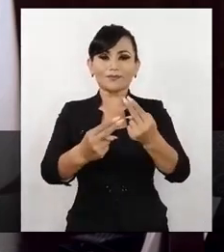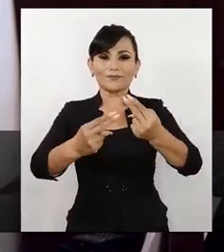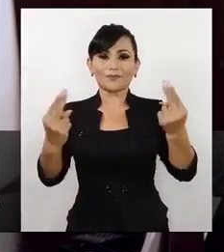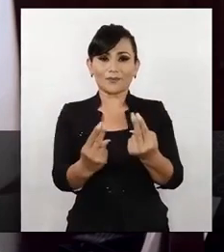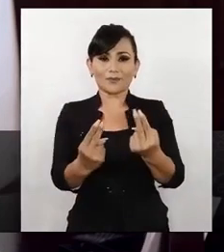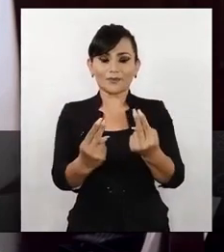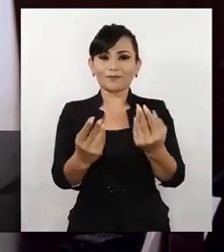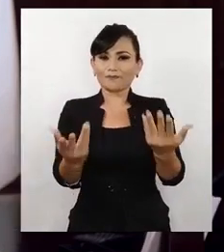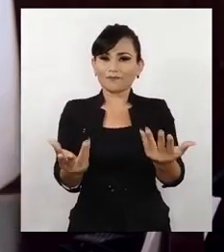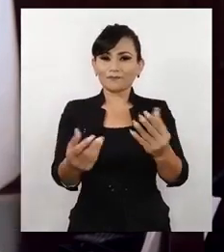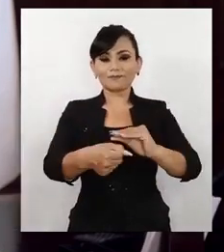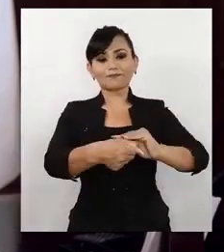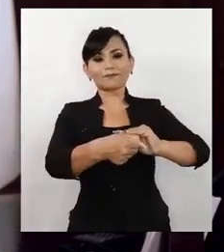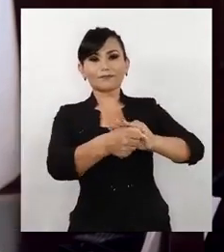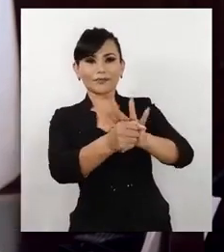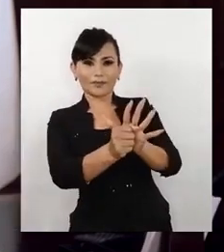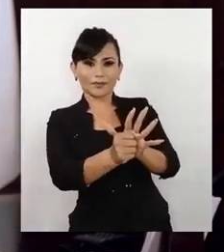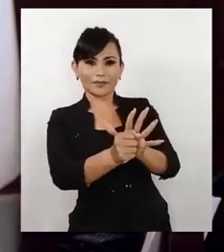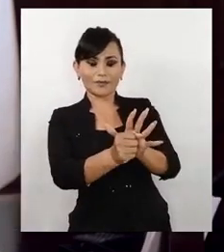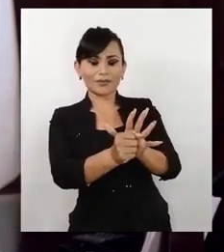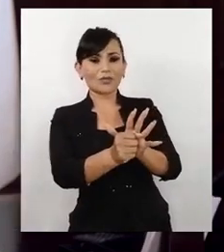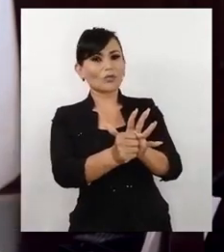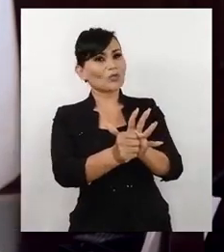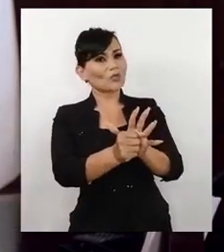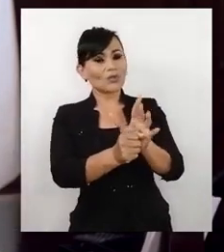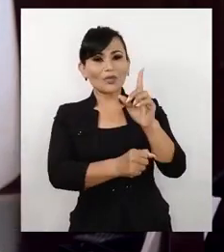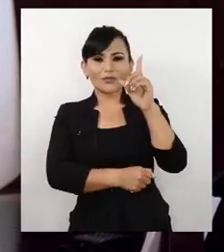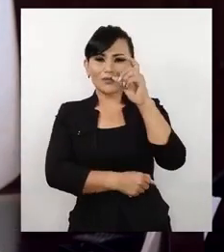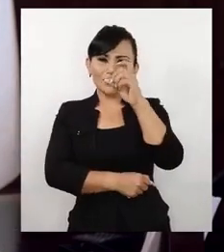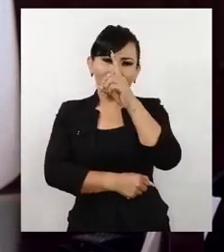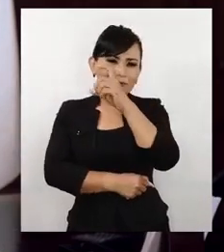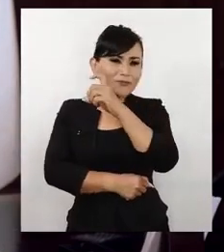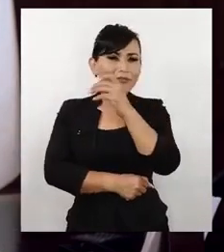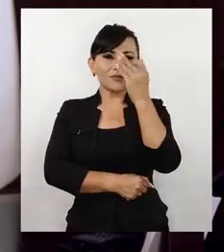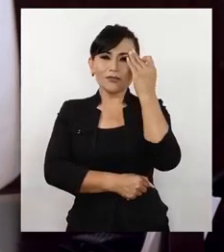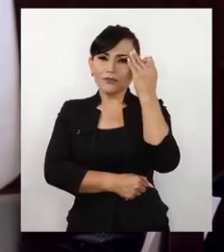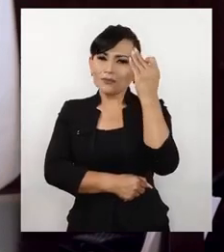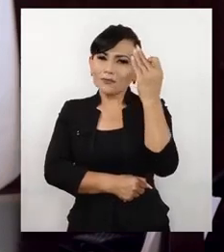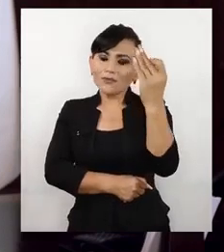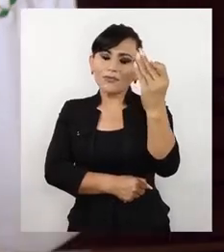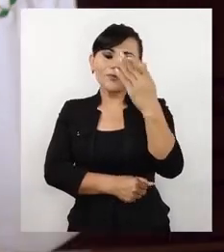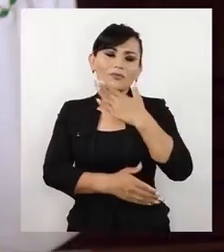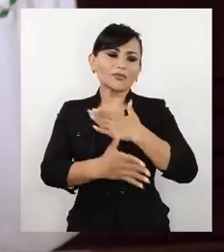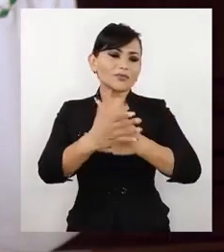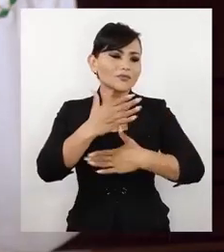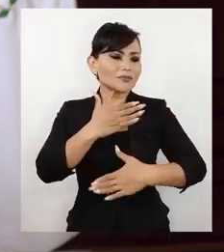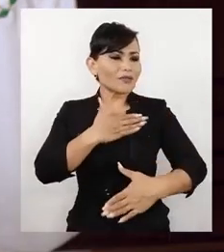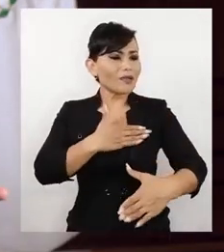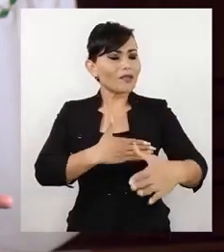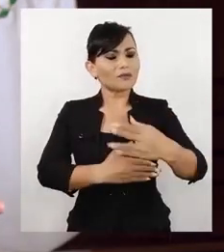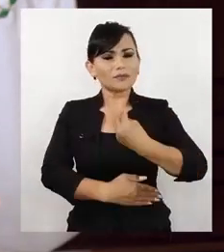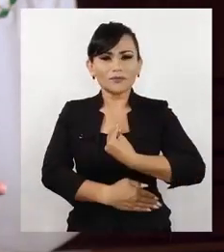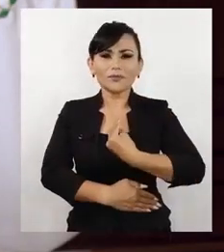a causa de esta pandemia ha implicado tiempo y grandes esfuerzos. A través